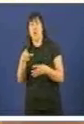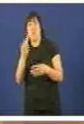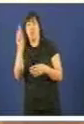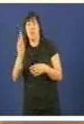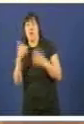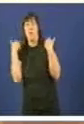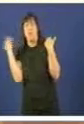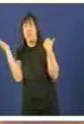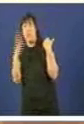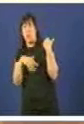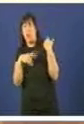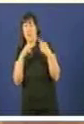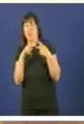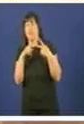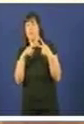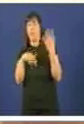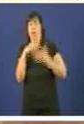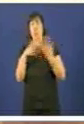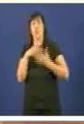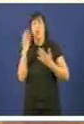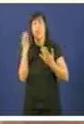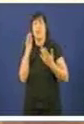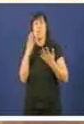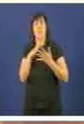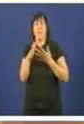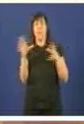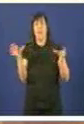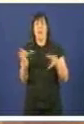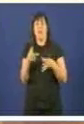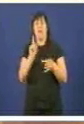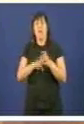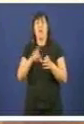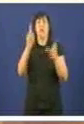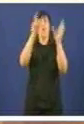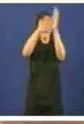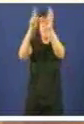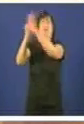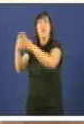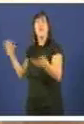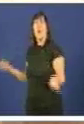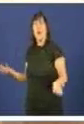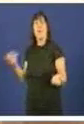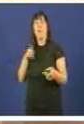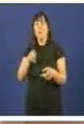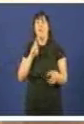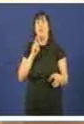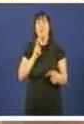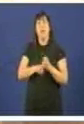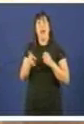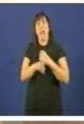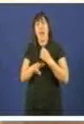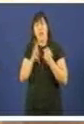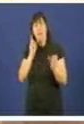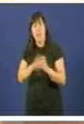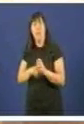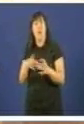competencias. Ese cálculo debe facerse en órgaos do consorcio no que participan tamén os concellos, no que participan tamén os alcaldes.